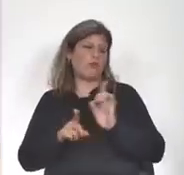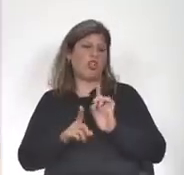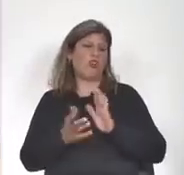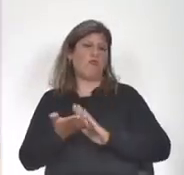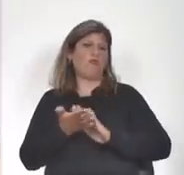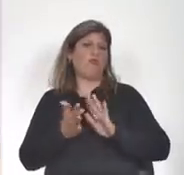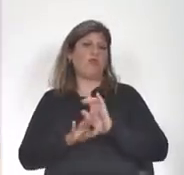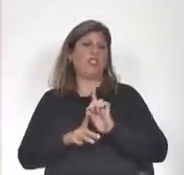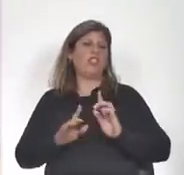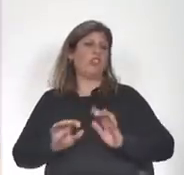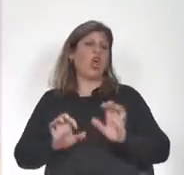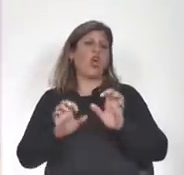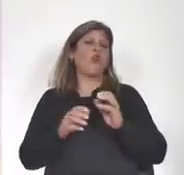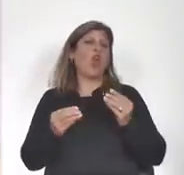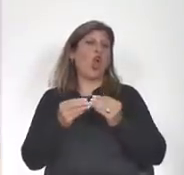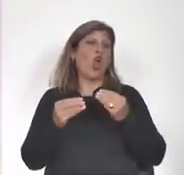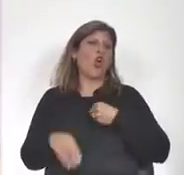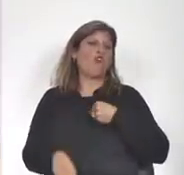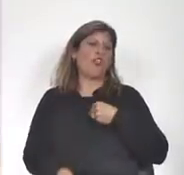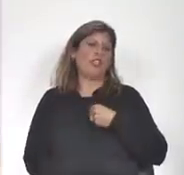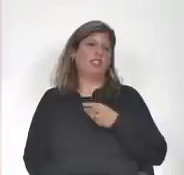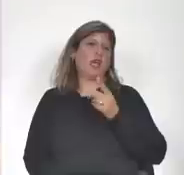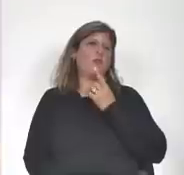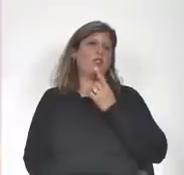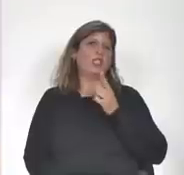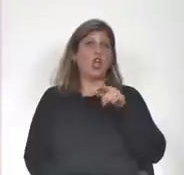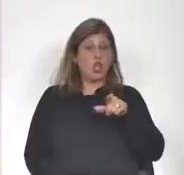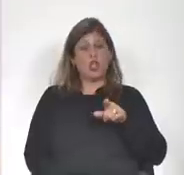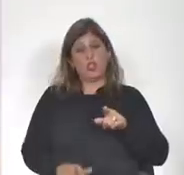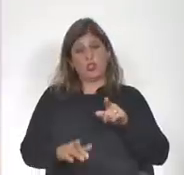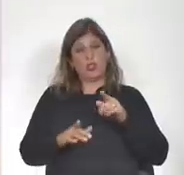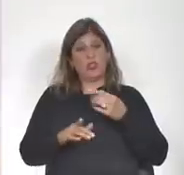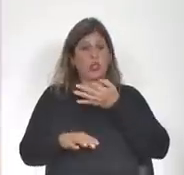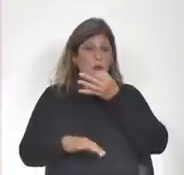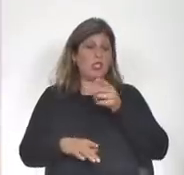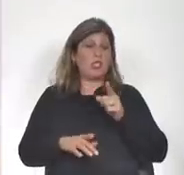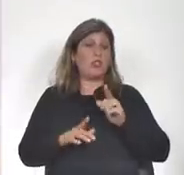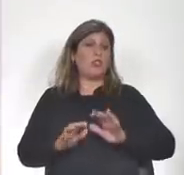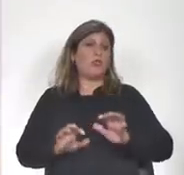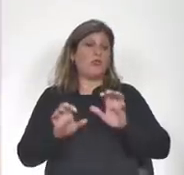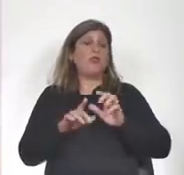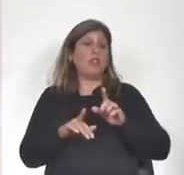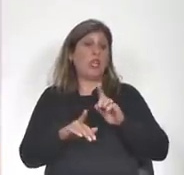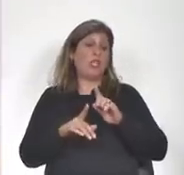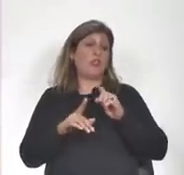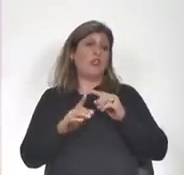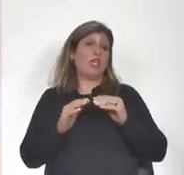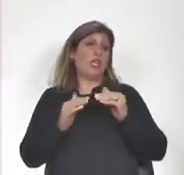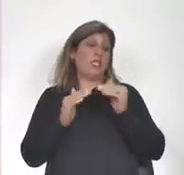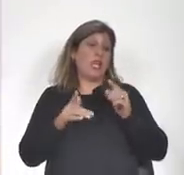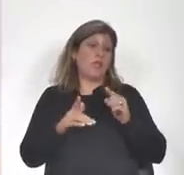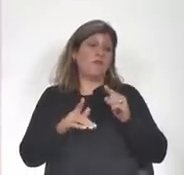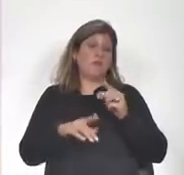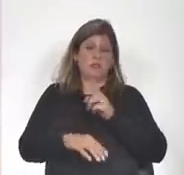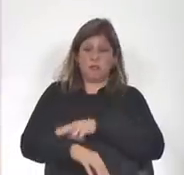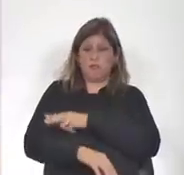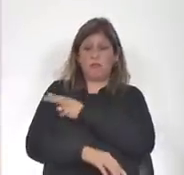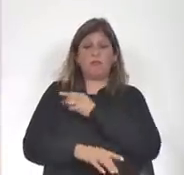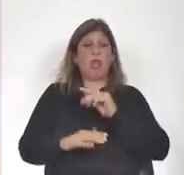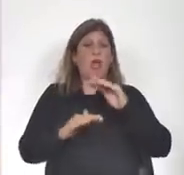diciendo que sean funcionarios de confianza política estamos diciendo que son funcionarios subordinados de un jerarca